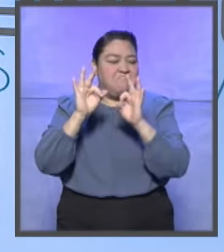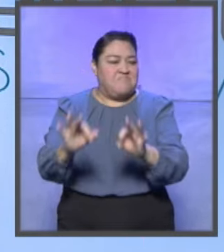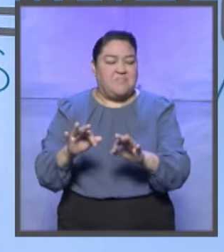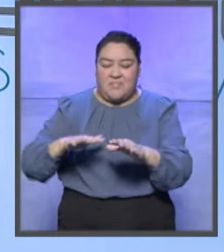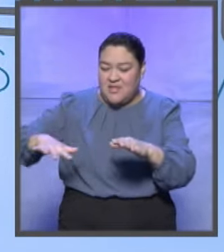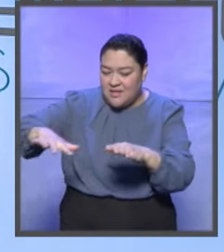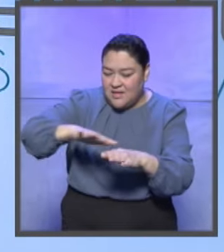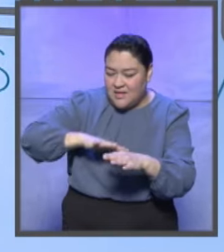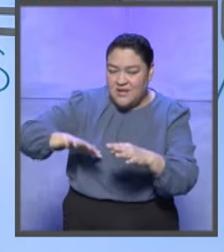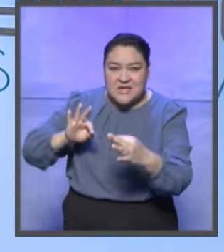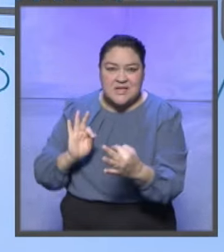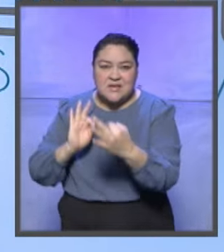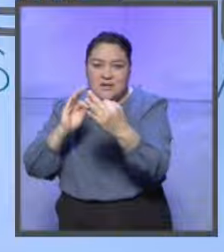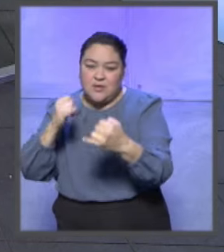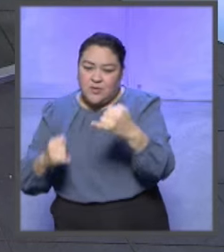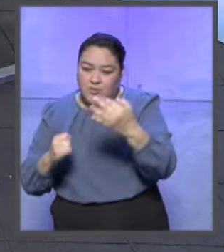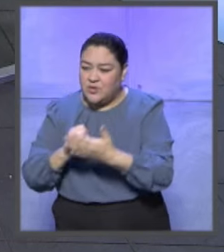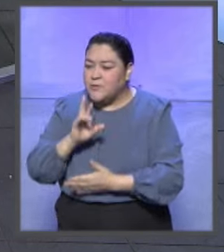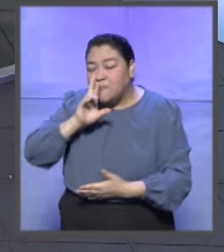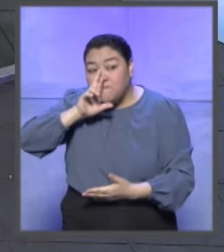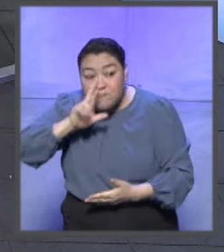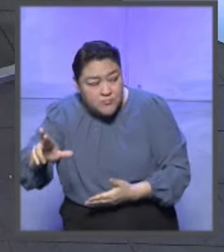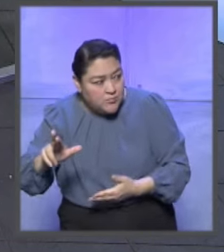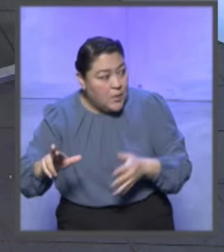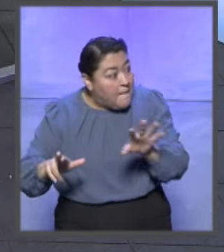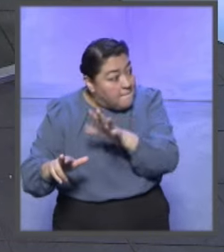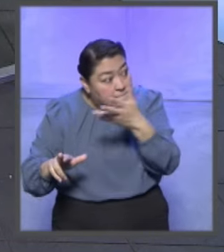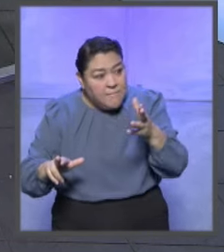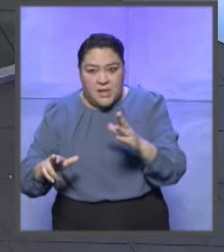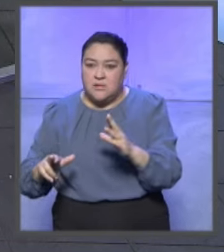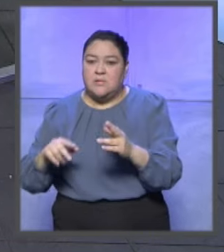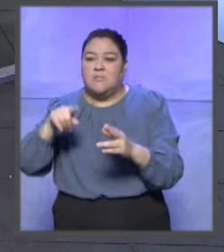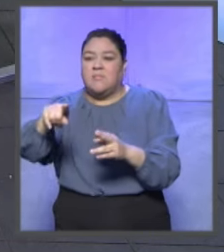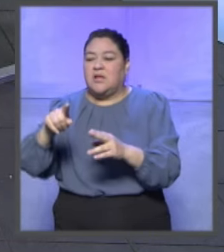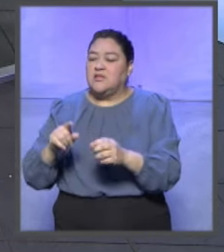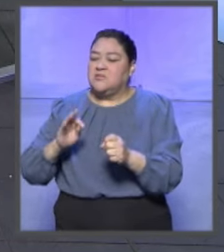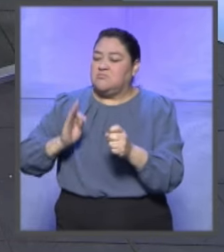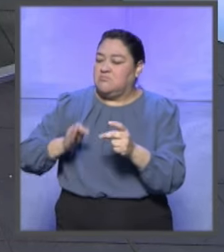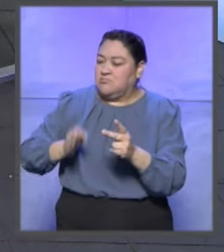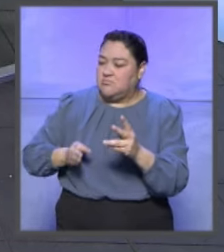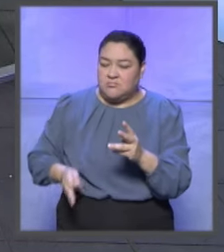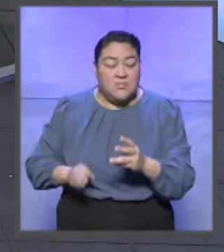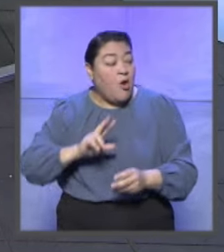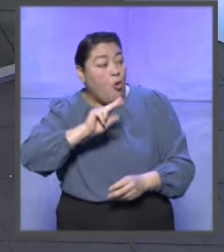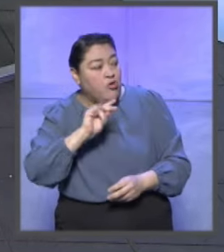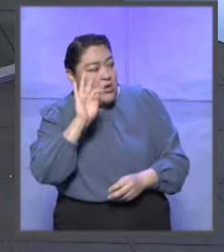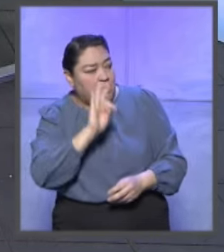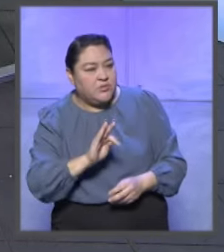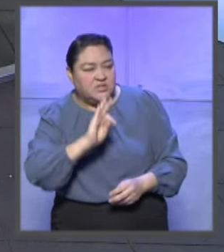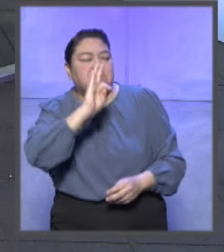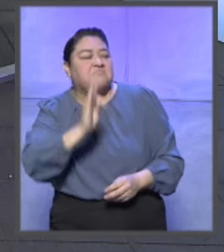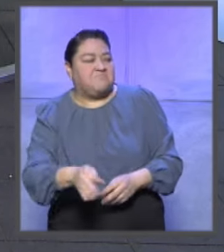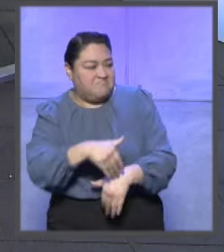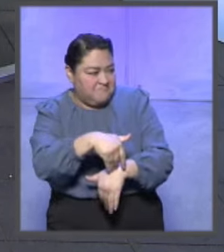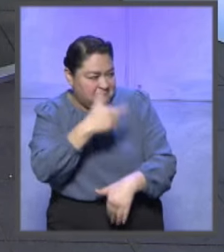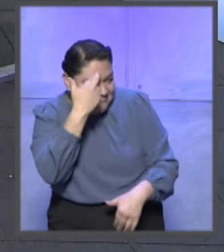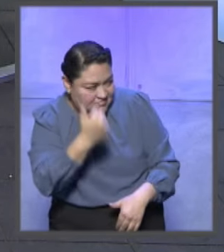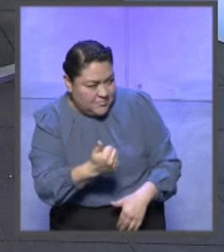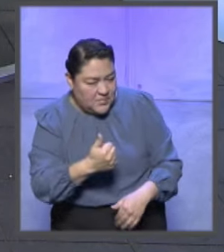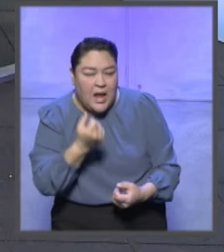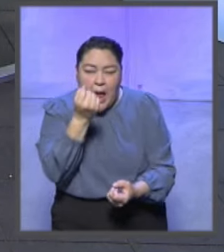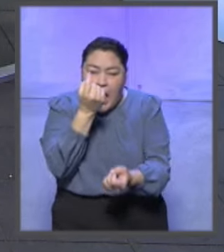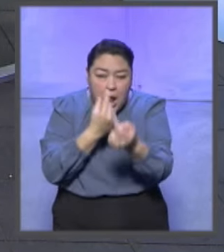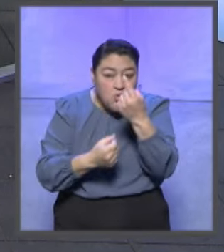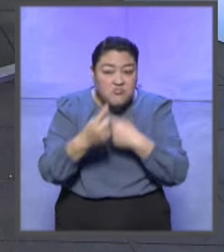ventilar conflictividad electoral. O sea, ahí también se quedan, o el 80, el 90% de sus asuntos no son impugnados. decir, que ahí está, digamos,